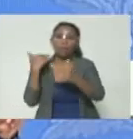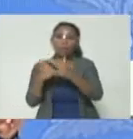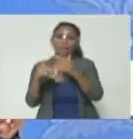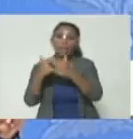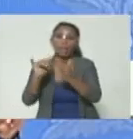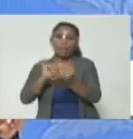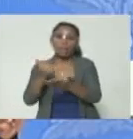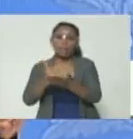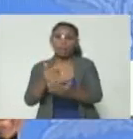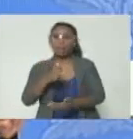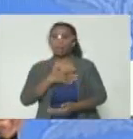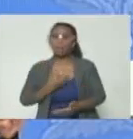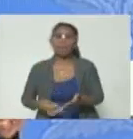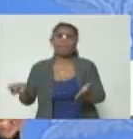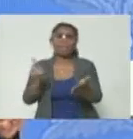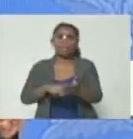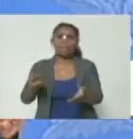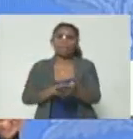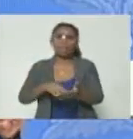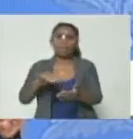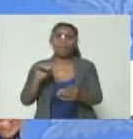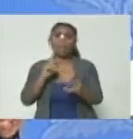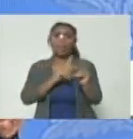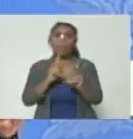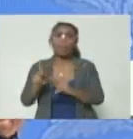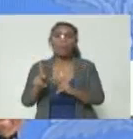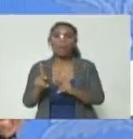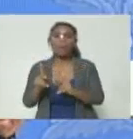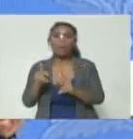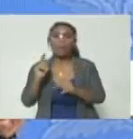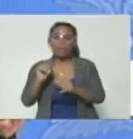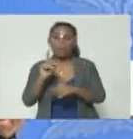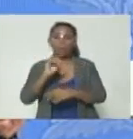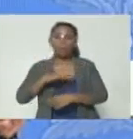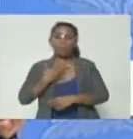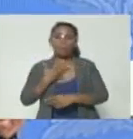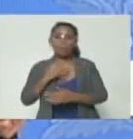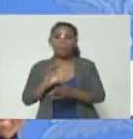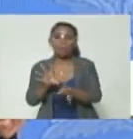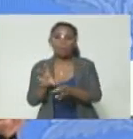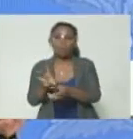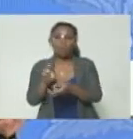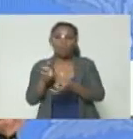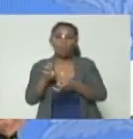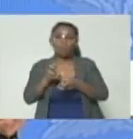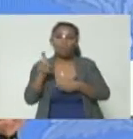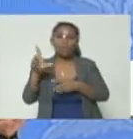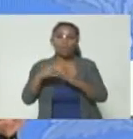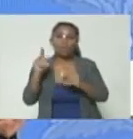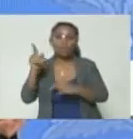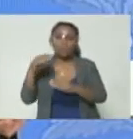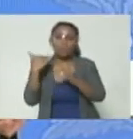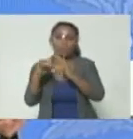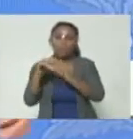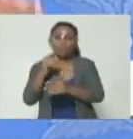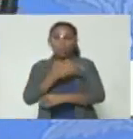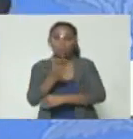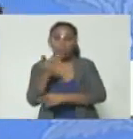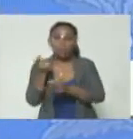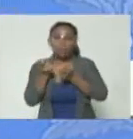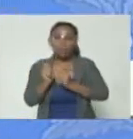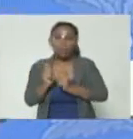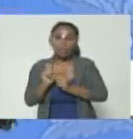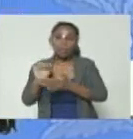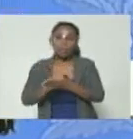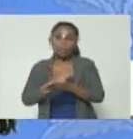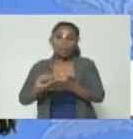las veces que le dé la gana, porque con un programita casero se pueden recuperar todos esos mensajes que ustedes intentaron borrar